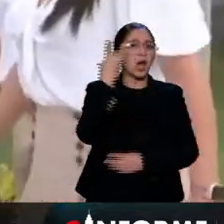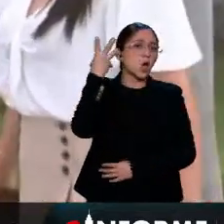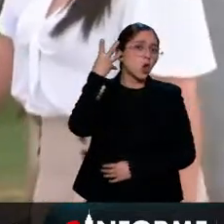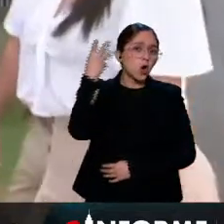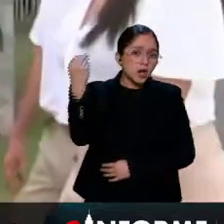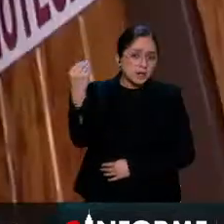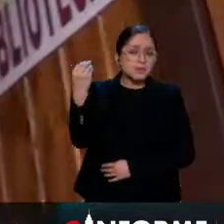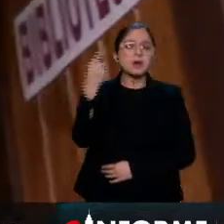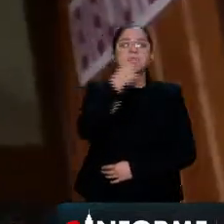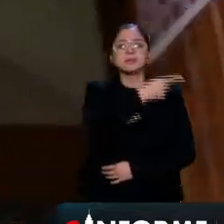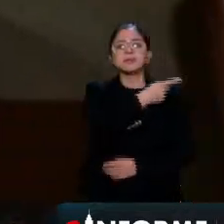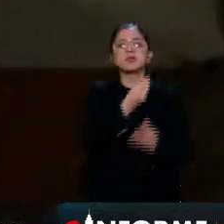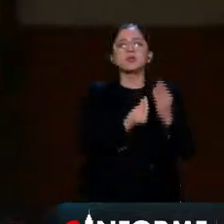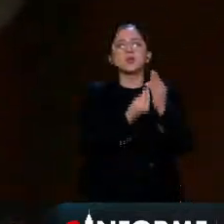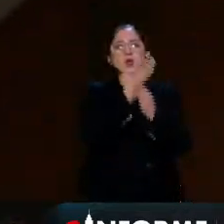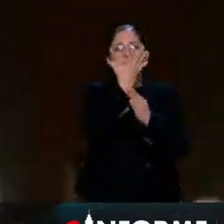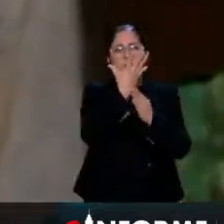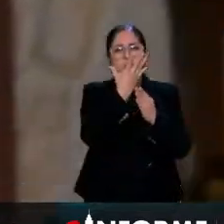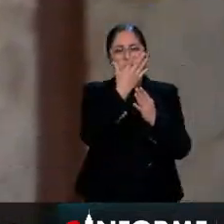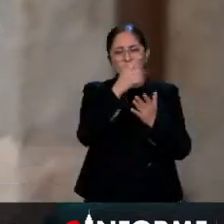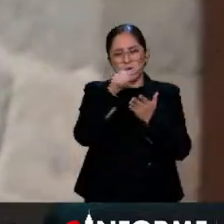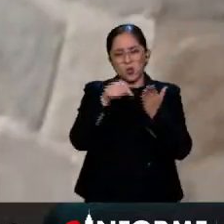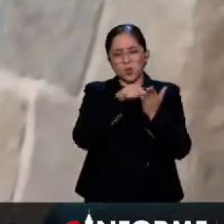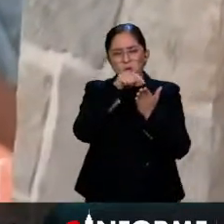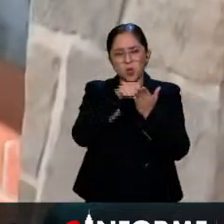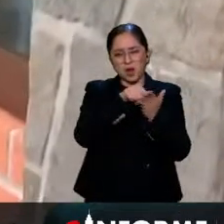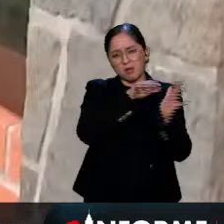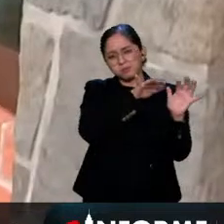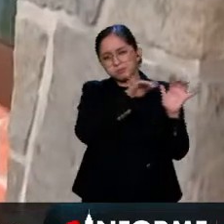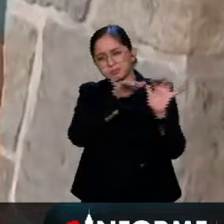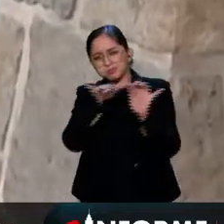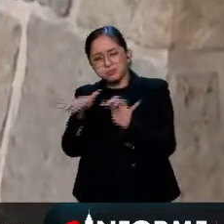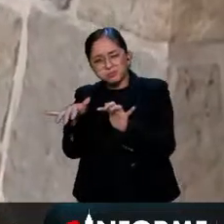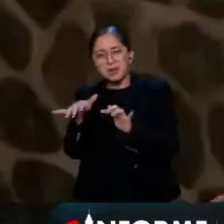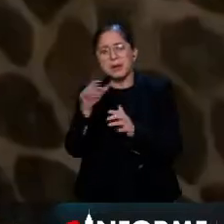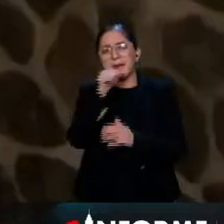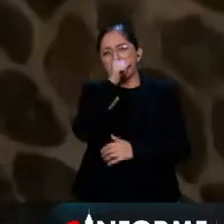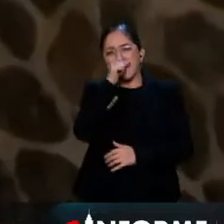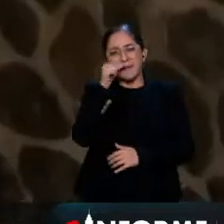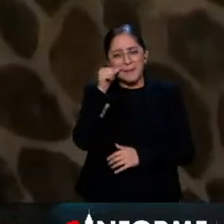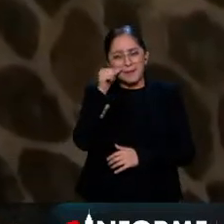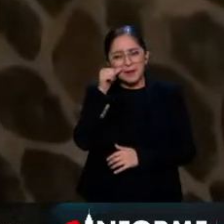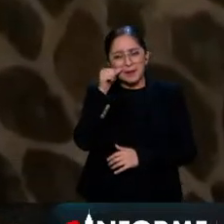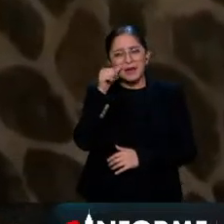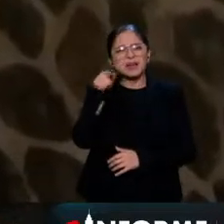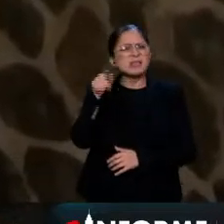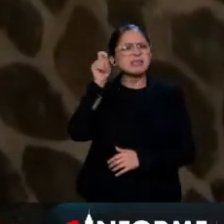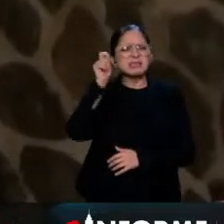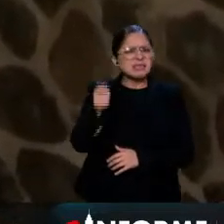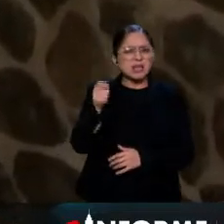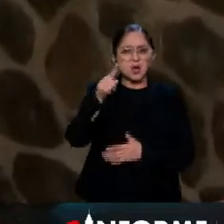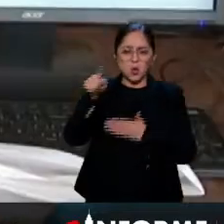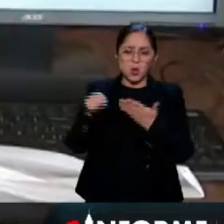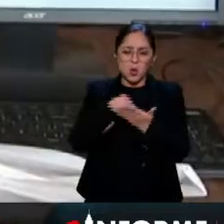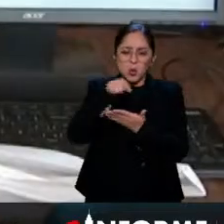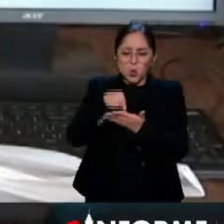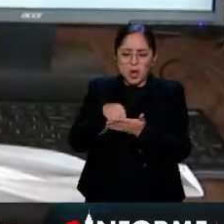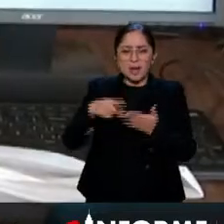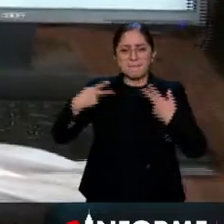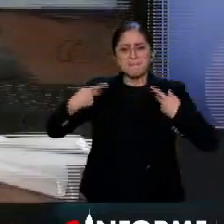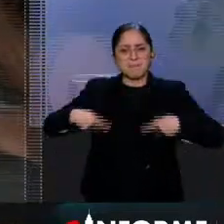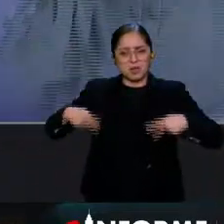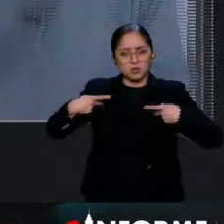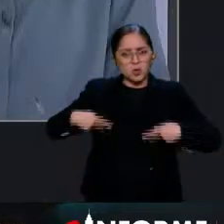Armería un nuevo plantel de la Universidad para el Bienestar Benito Juárez y ahí anunció que en lo que resta de este sexenio se